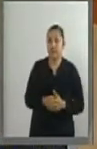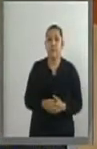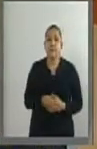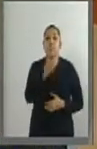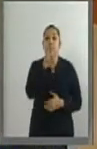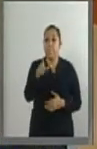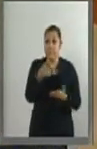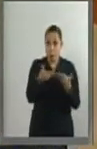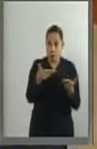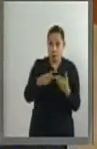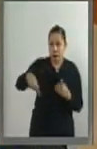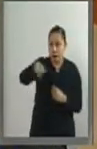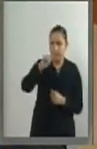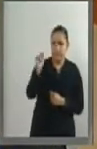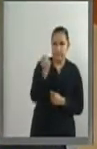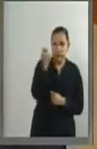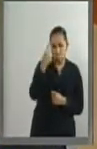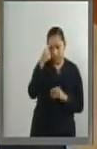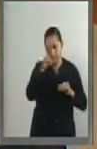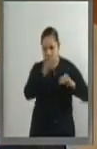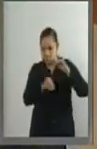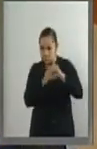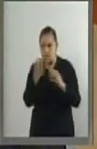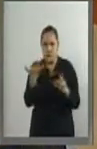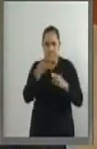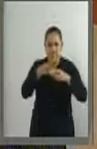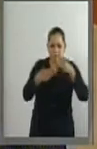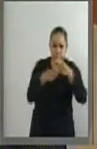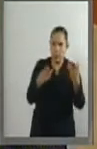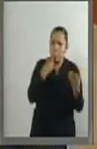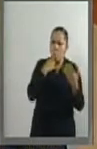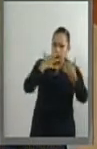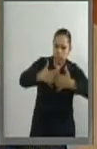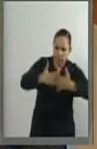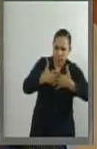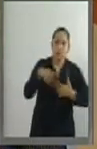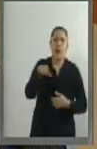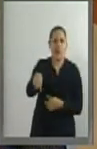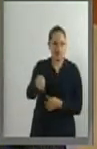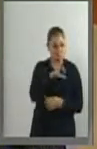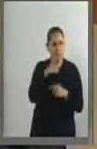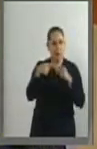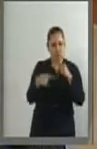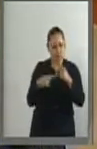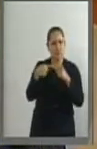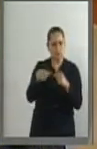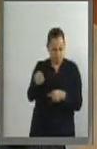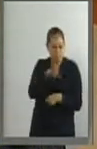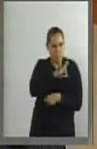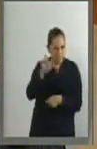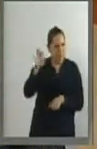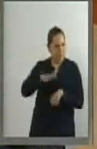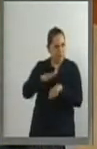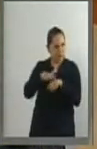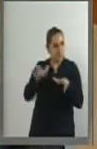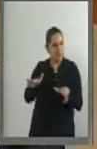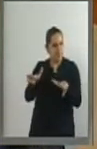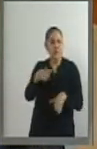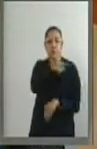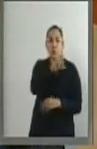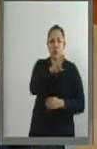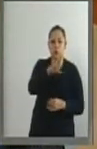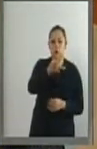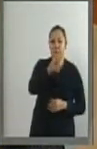avanzado y se tiene que fomentar su uso y su desarrollo. El doctor Alfredo Maciel